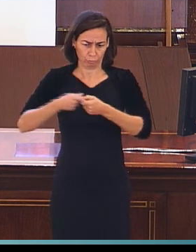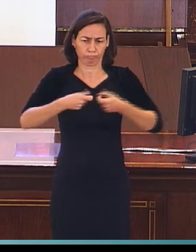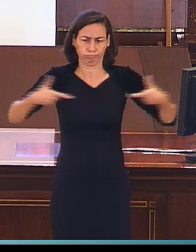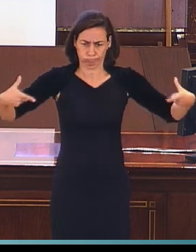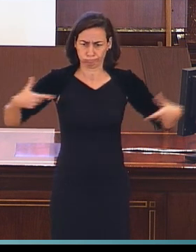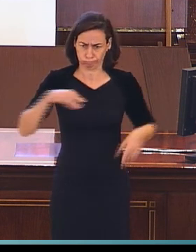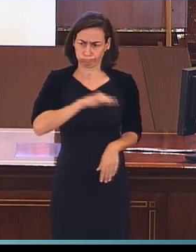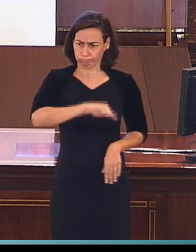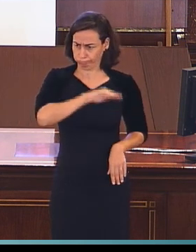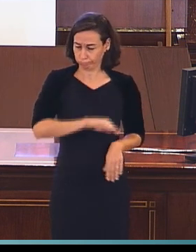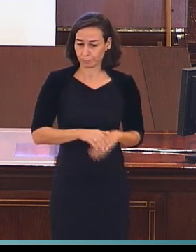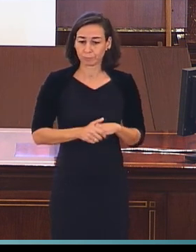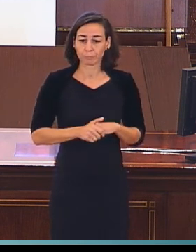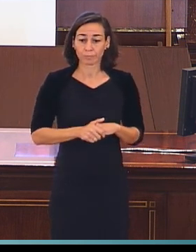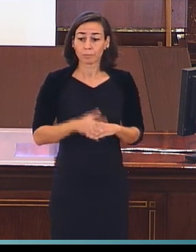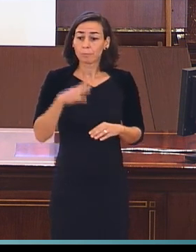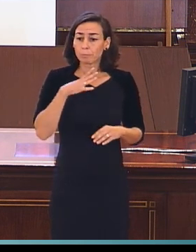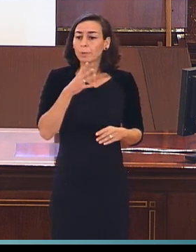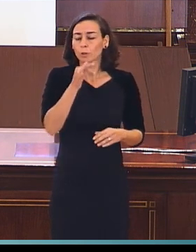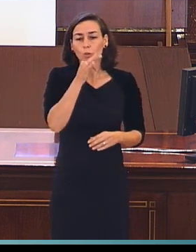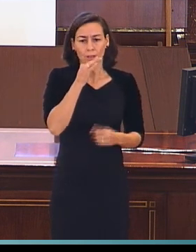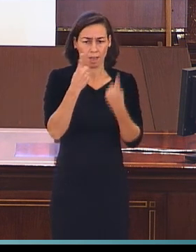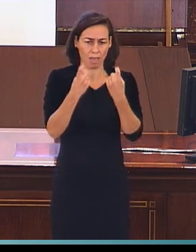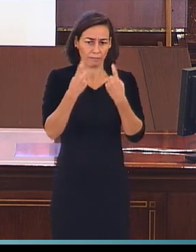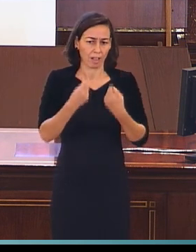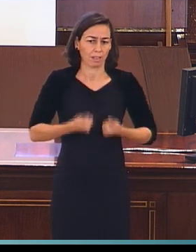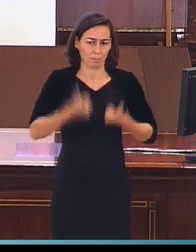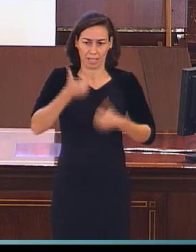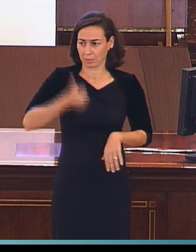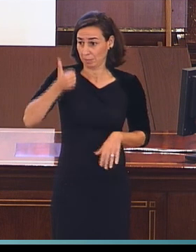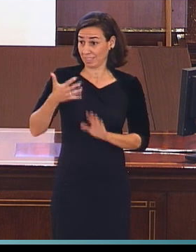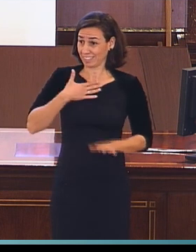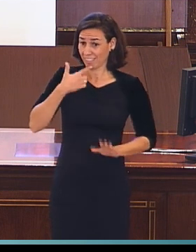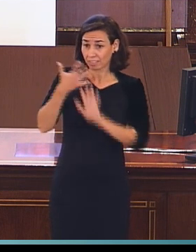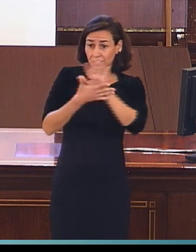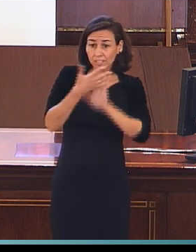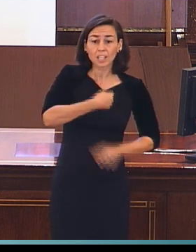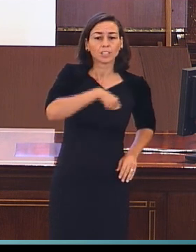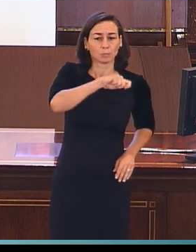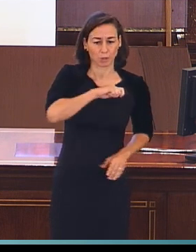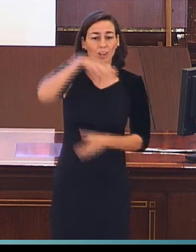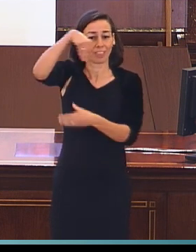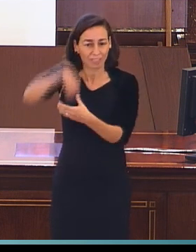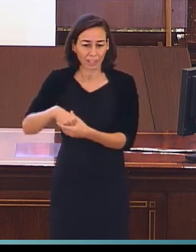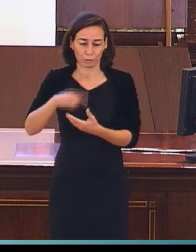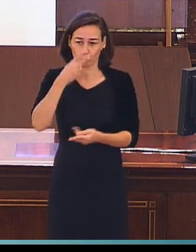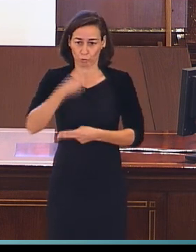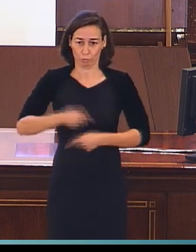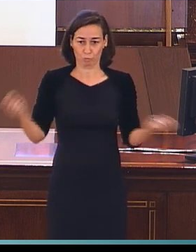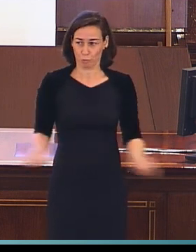aún hace falta aumentar más la presencia de la lengua de signos españolas entre esas publicaciones.